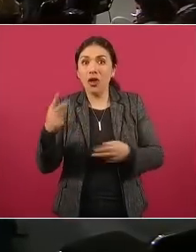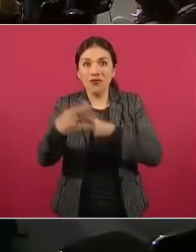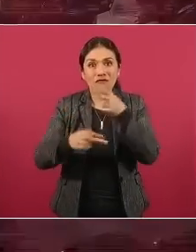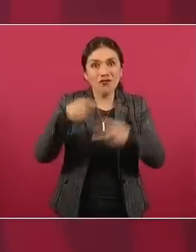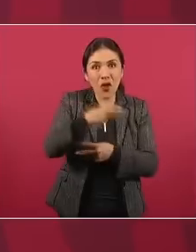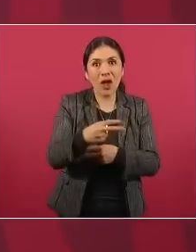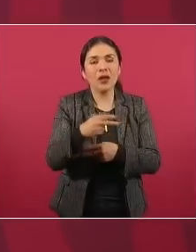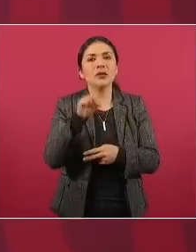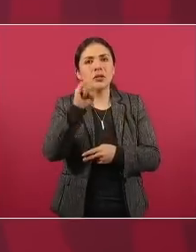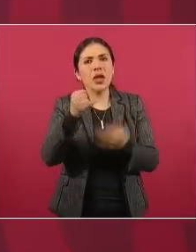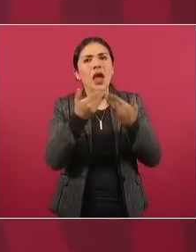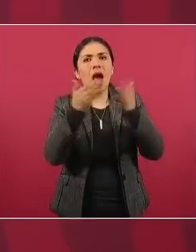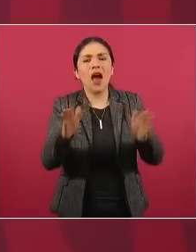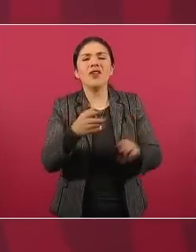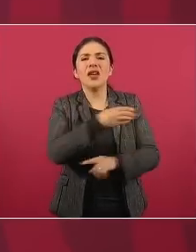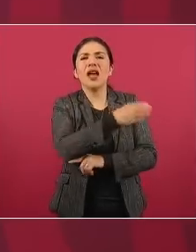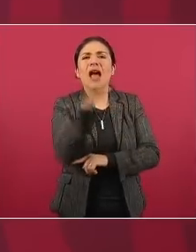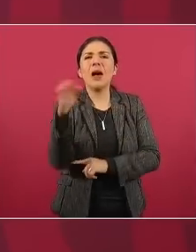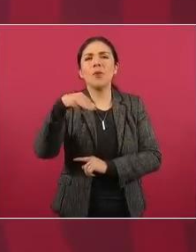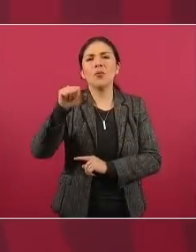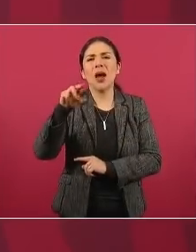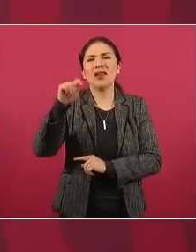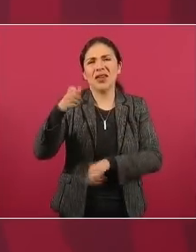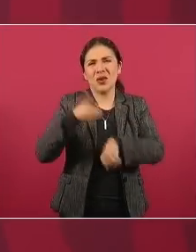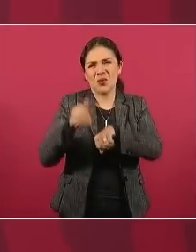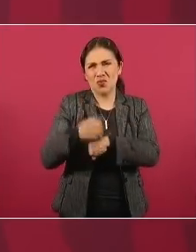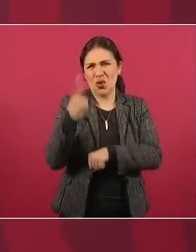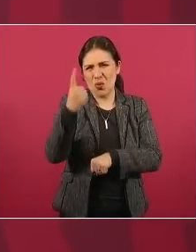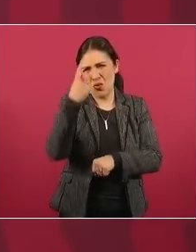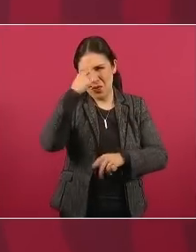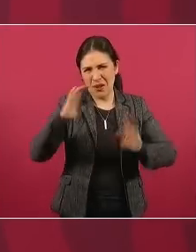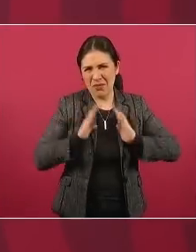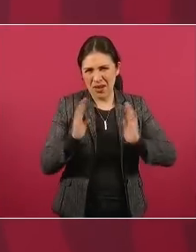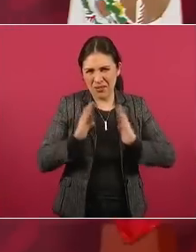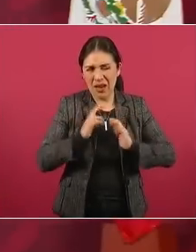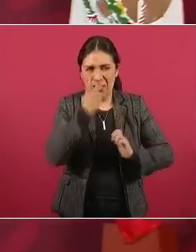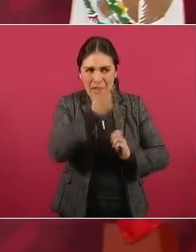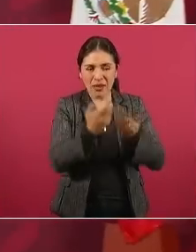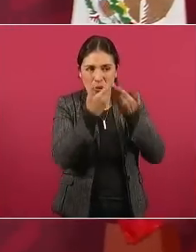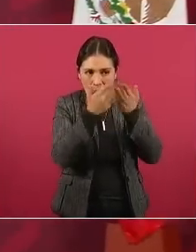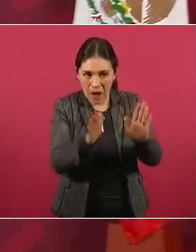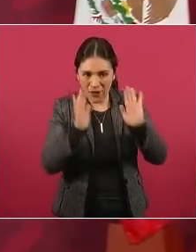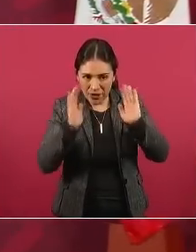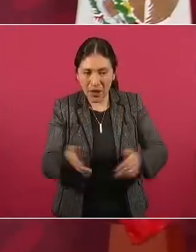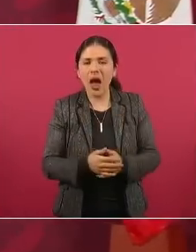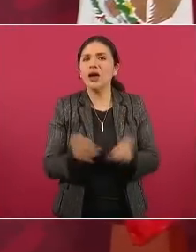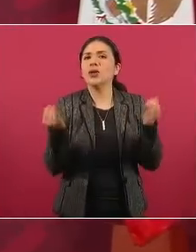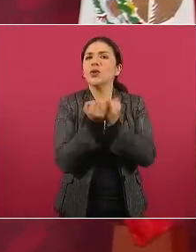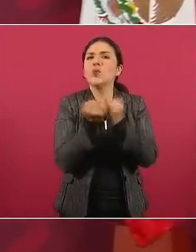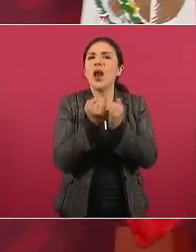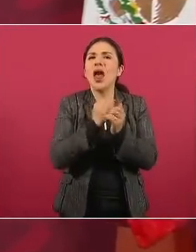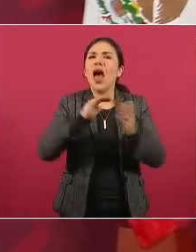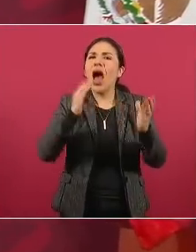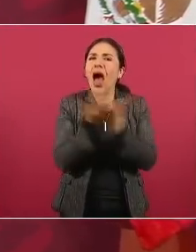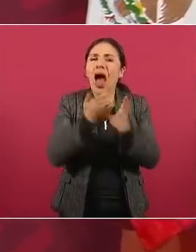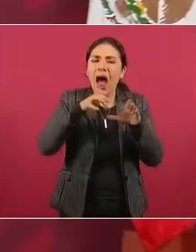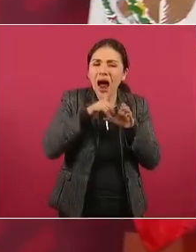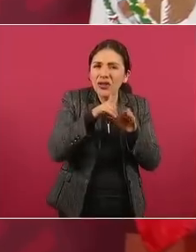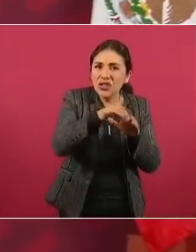debida. ¿Qué quiere decir eso? Que no cabe en un guacho que se le quite la